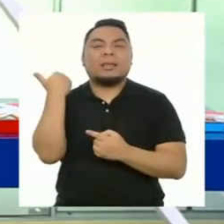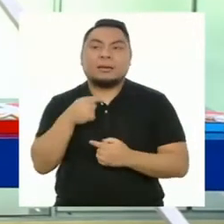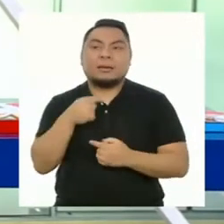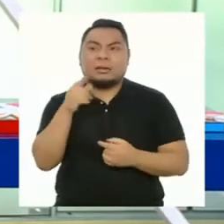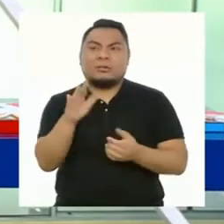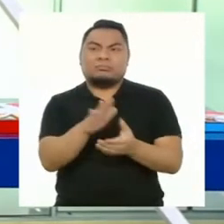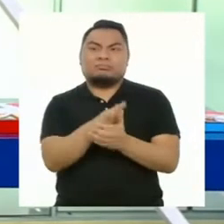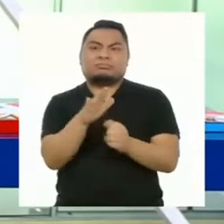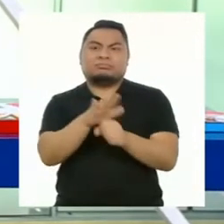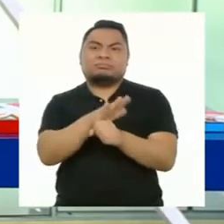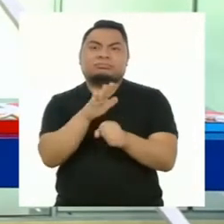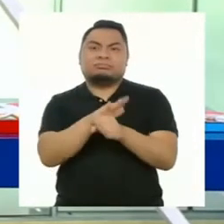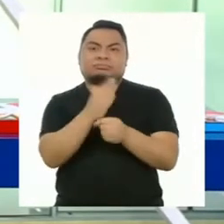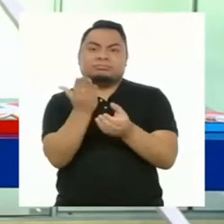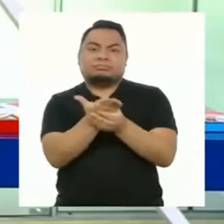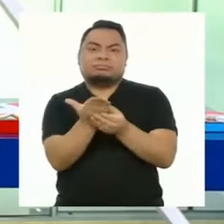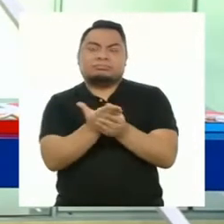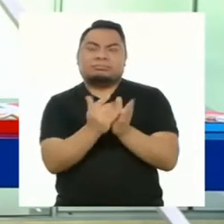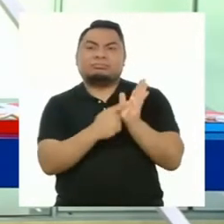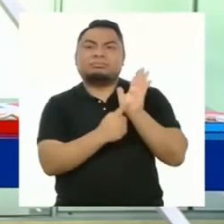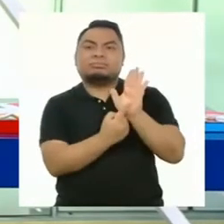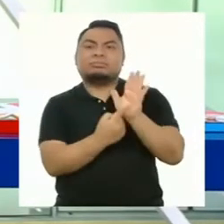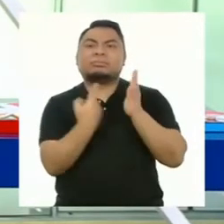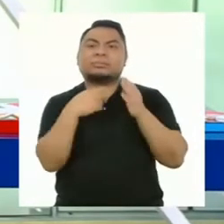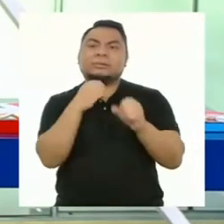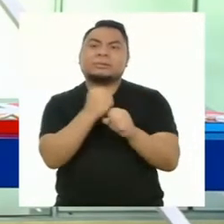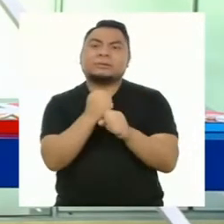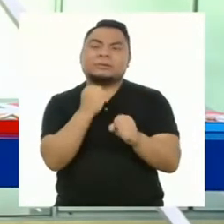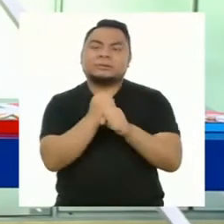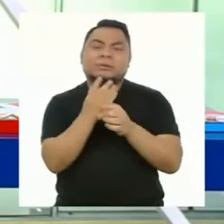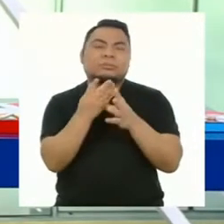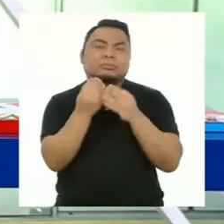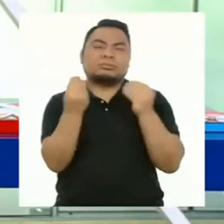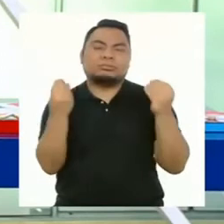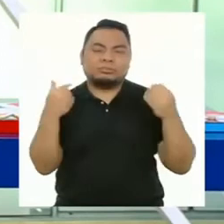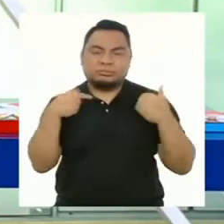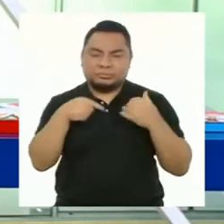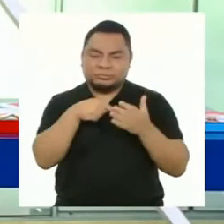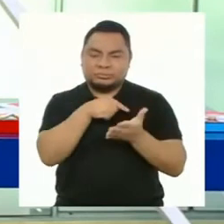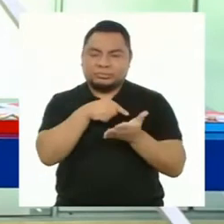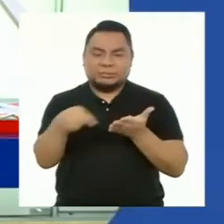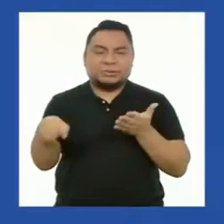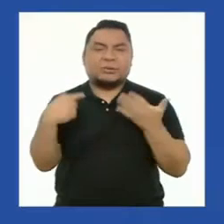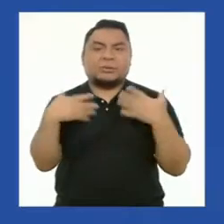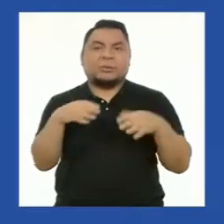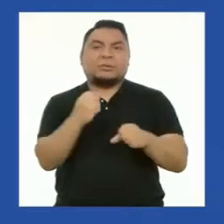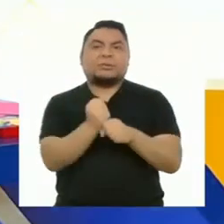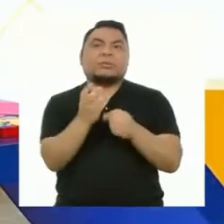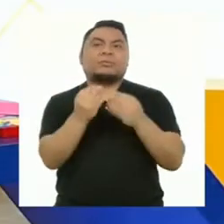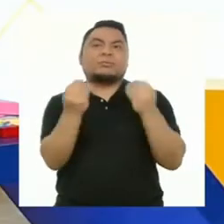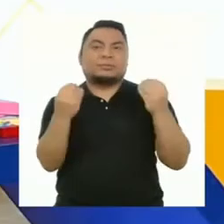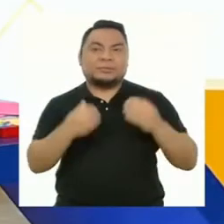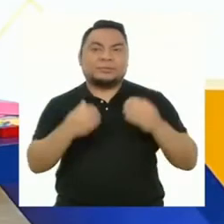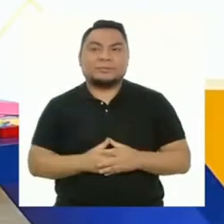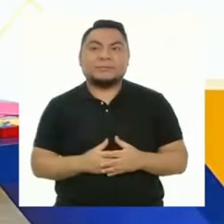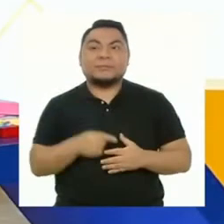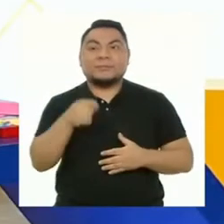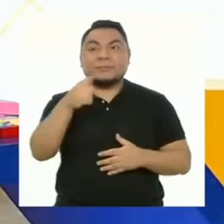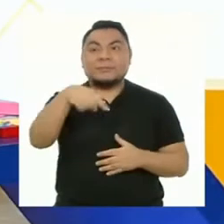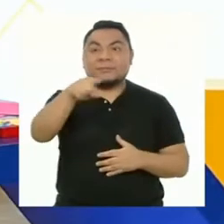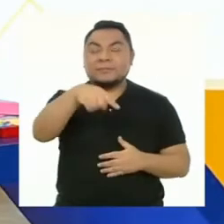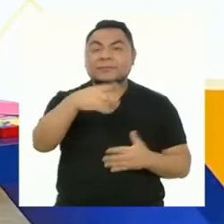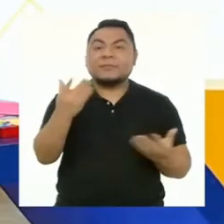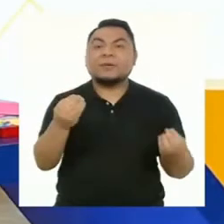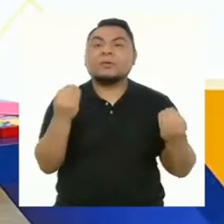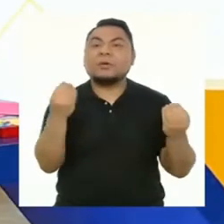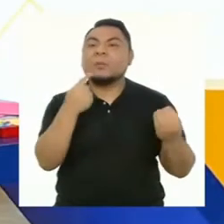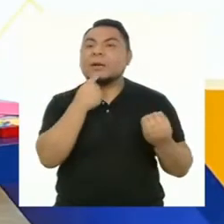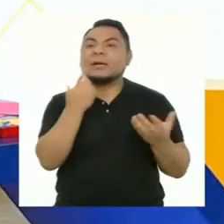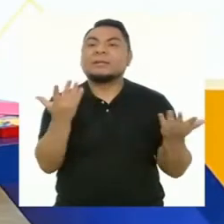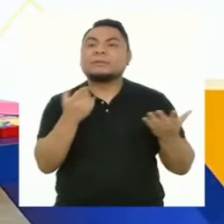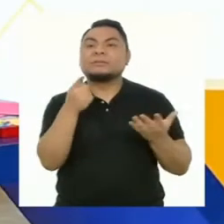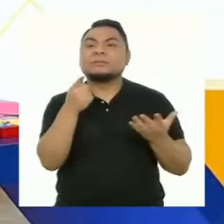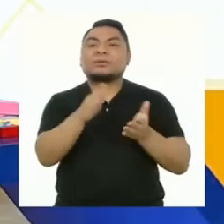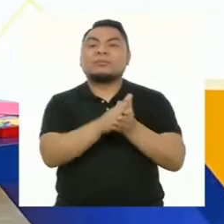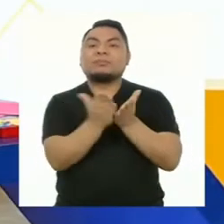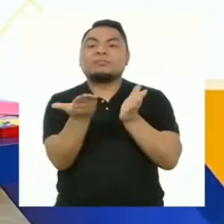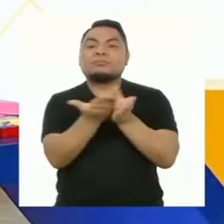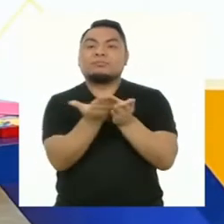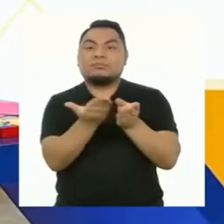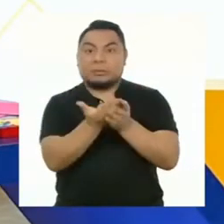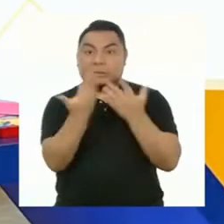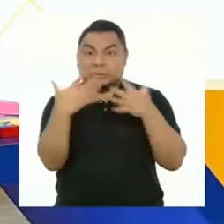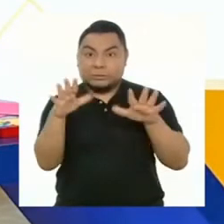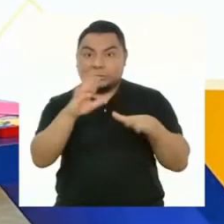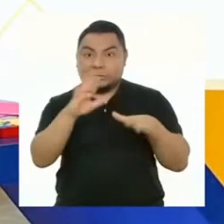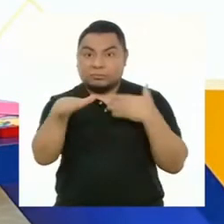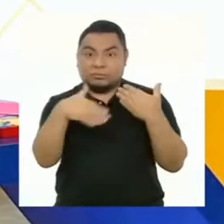Está repleto, ¿no? Hemos trabajado mucho durante todas estas semanas. ¿Y ustedes? ¿Cómo están esos portafolios?